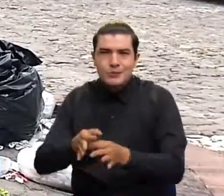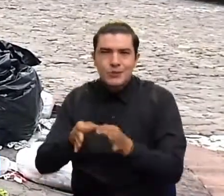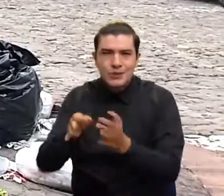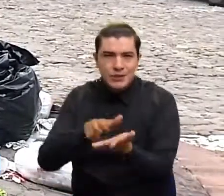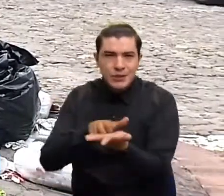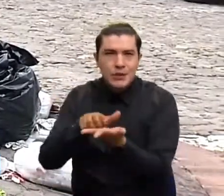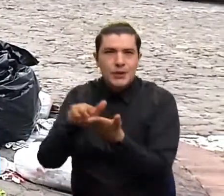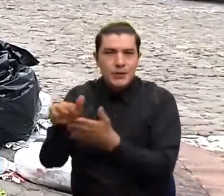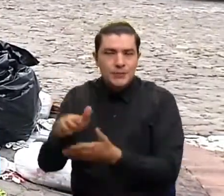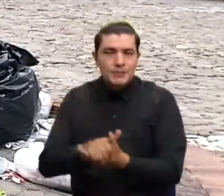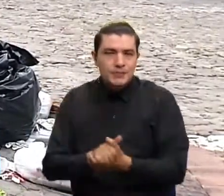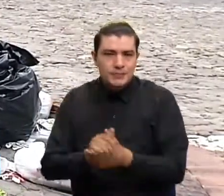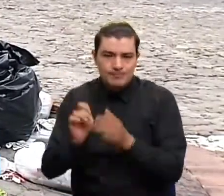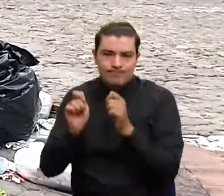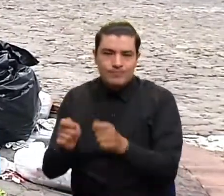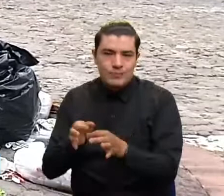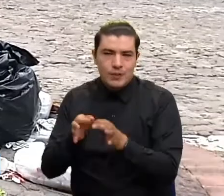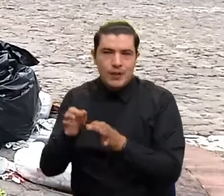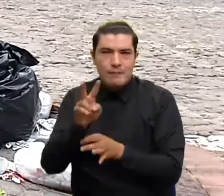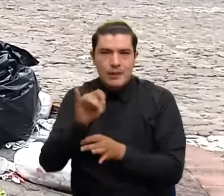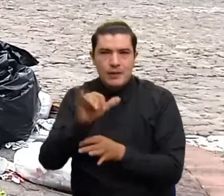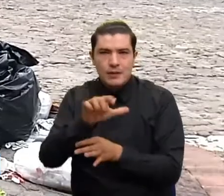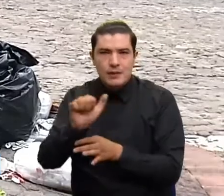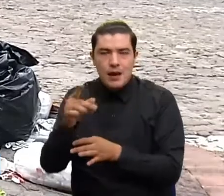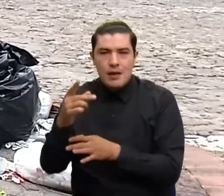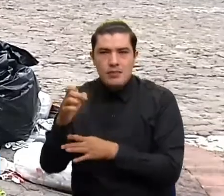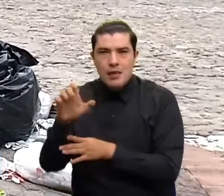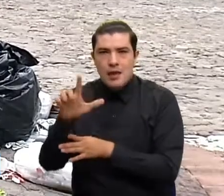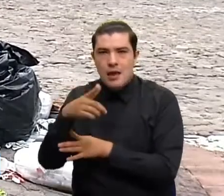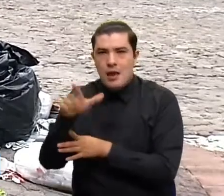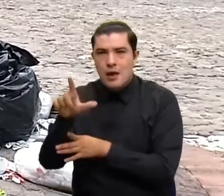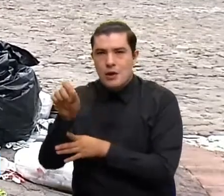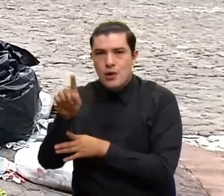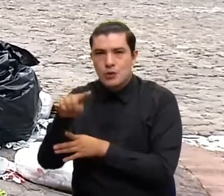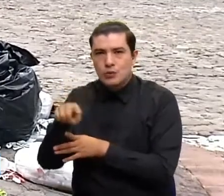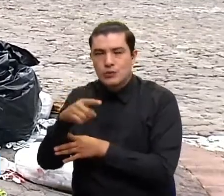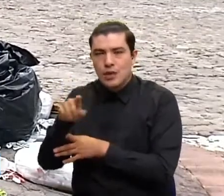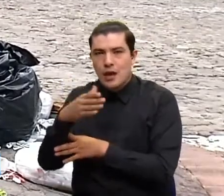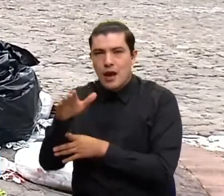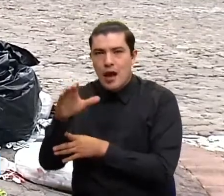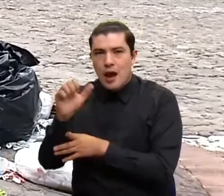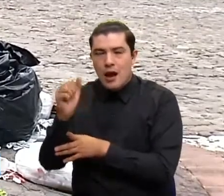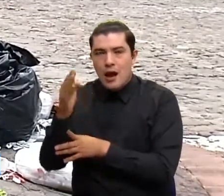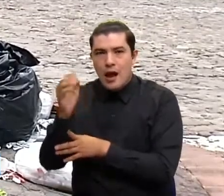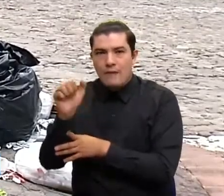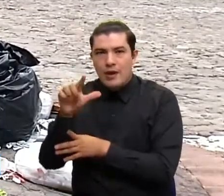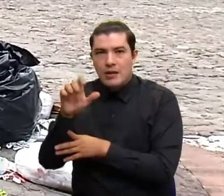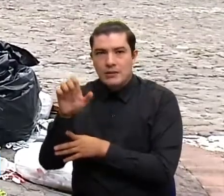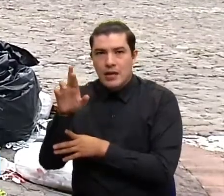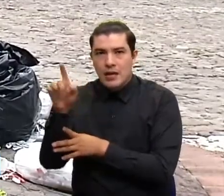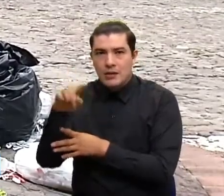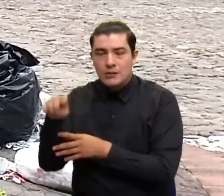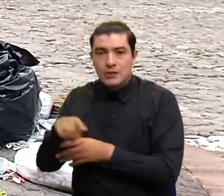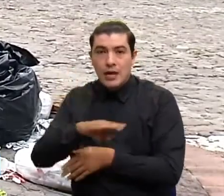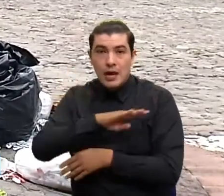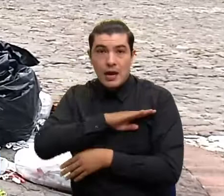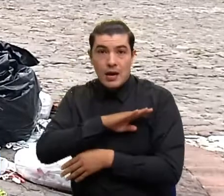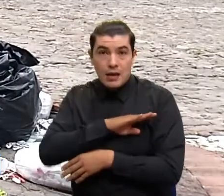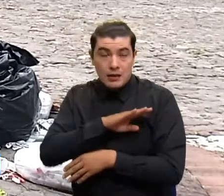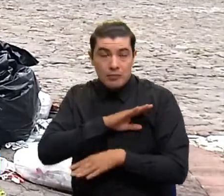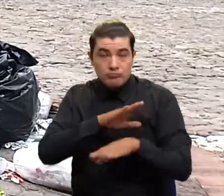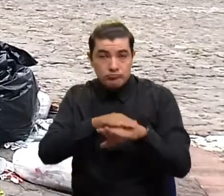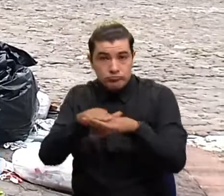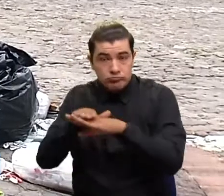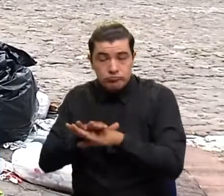Villa de los Caballeros. Pues la alcaldesa ha advertido que desde hoy se empezarán a llevar al Carrasco. Como dijimos, es el quinto municipio